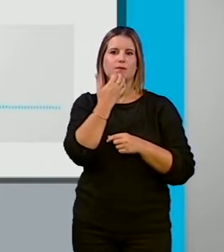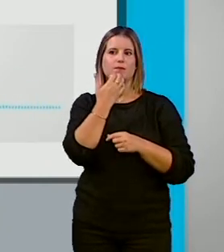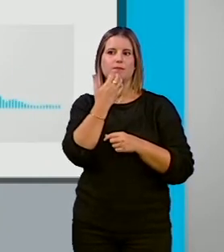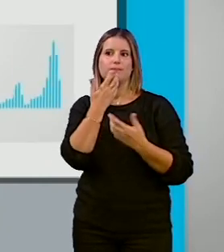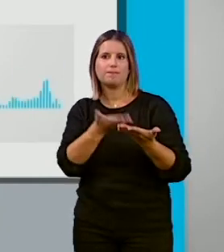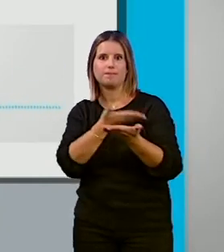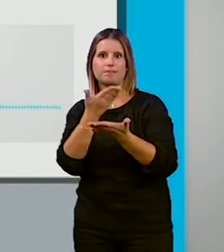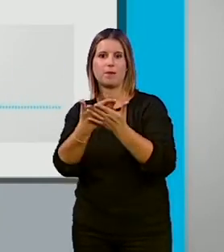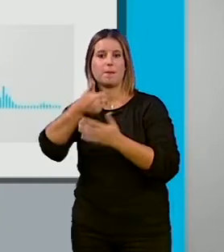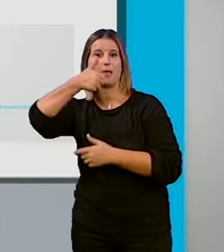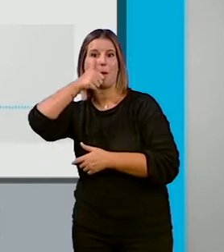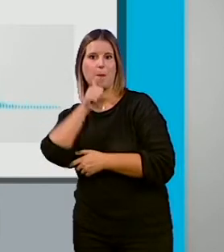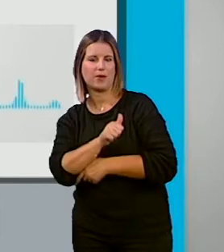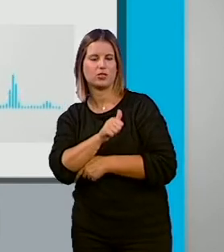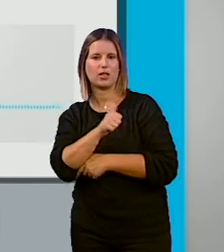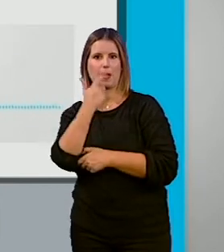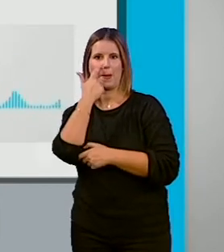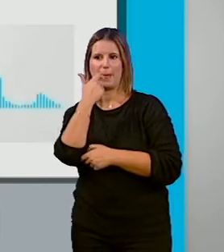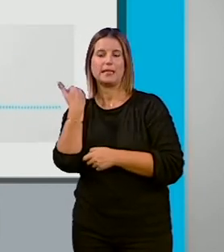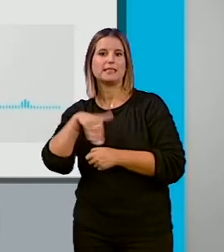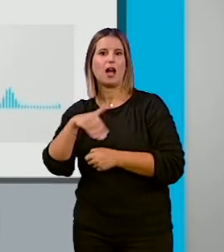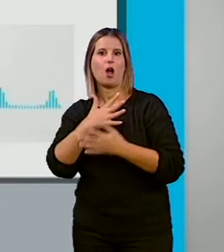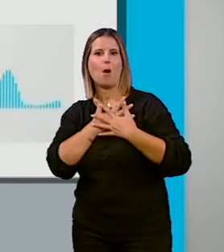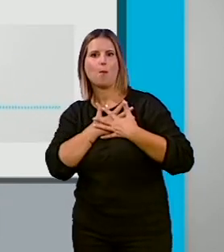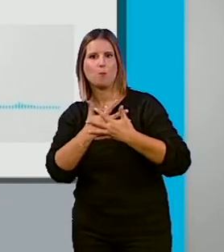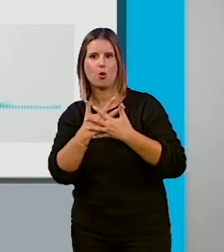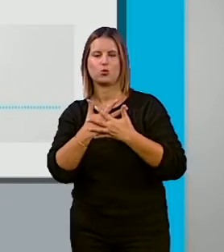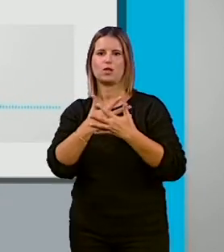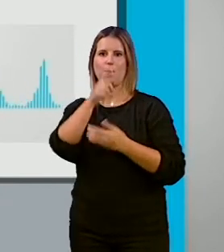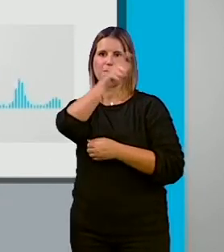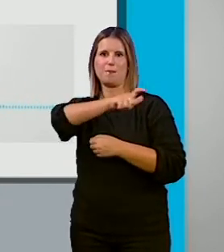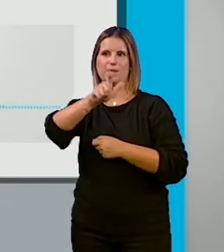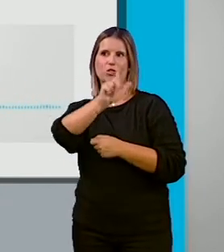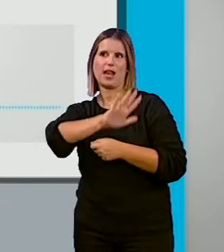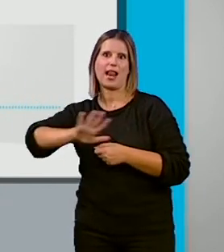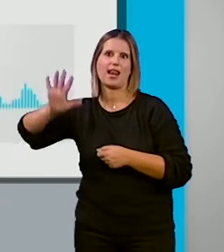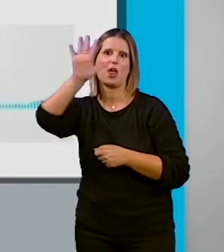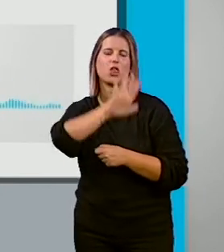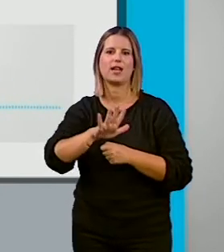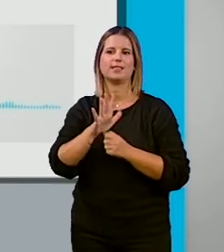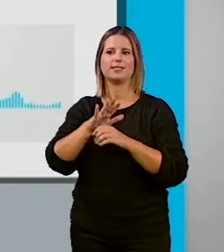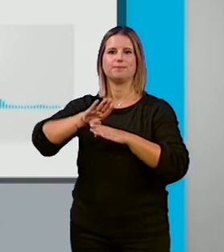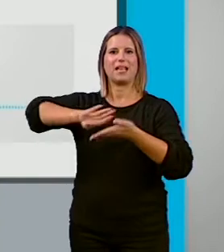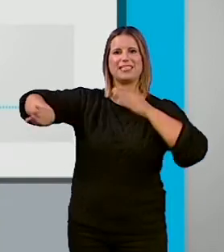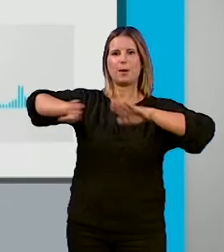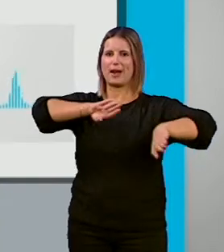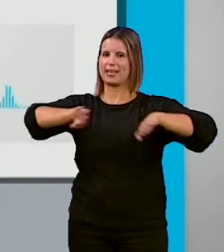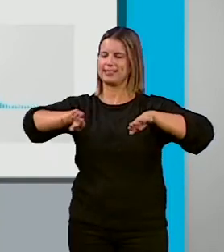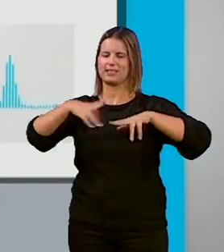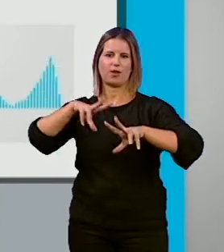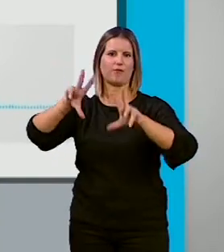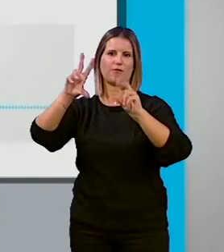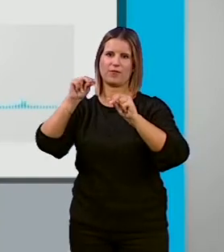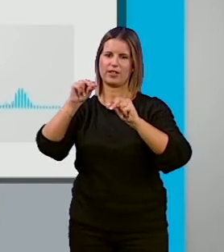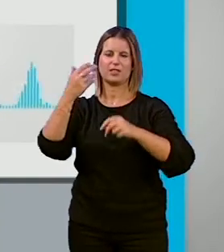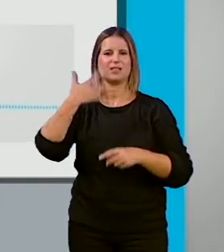Pedro Sánchez que deje de comprar la voluntad de los nacionalistas y separatistas y soterre de una vez